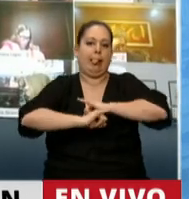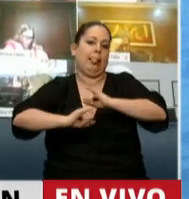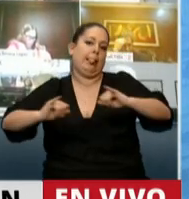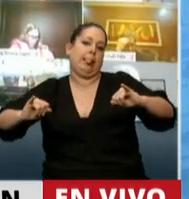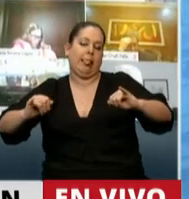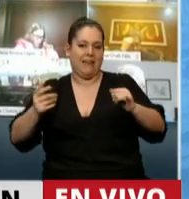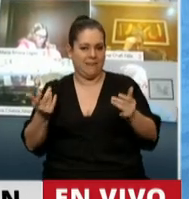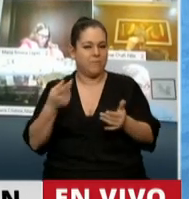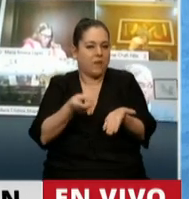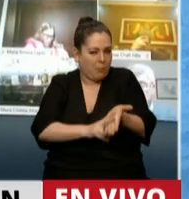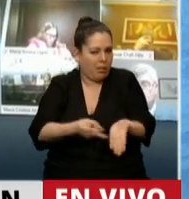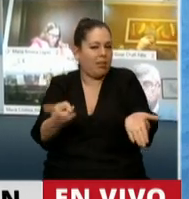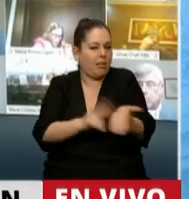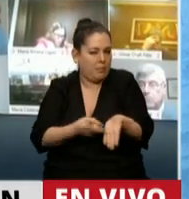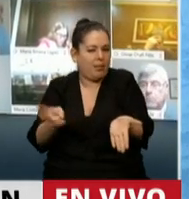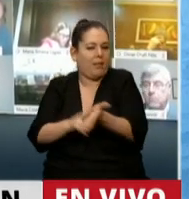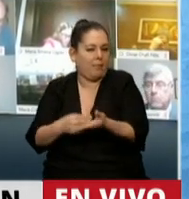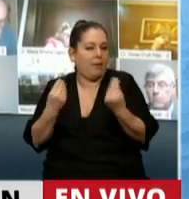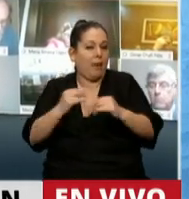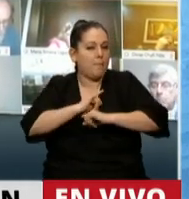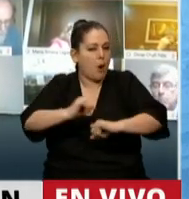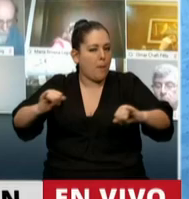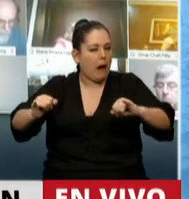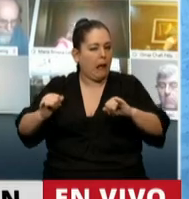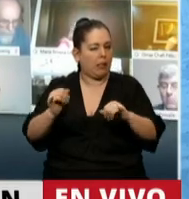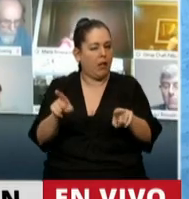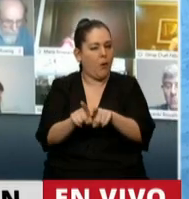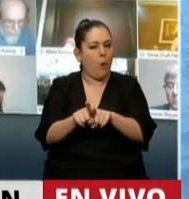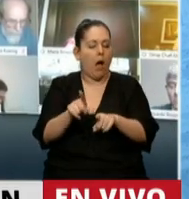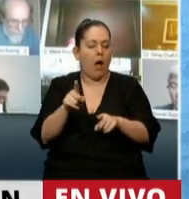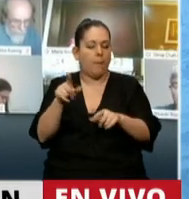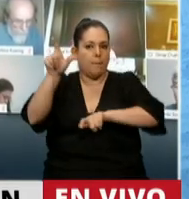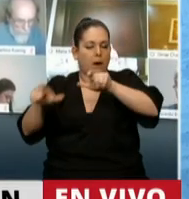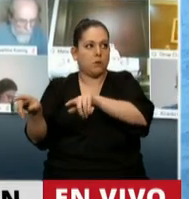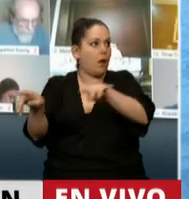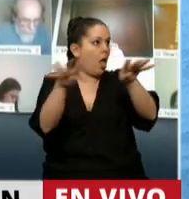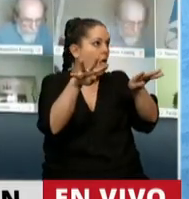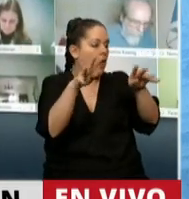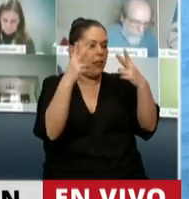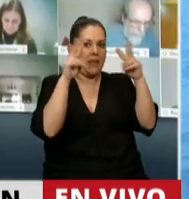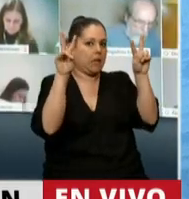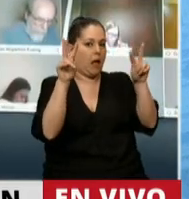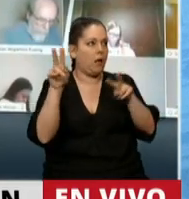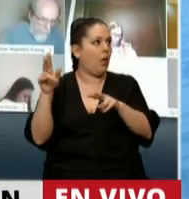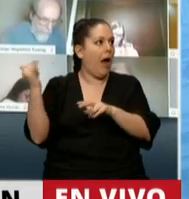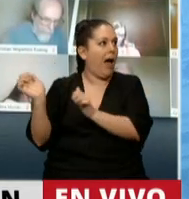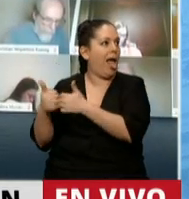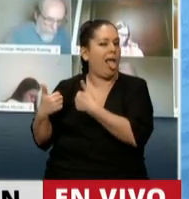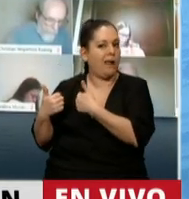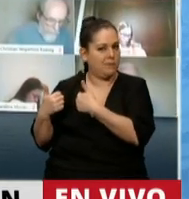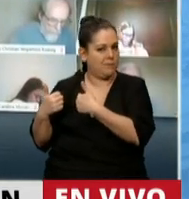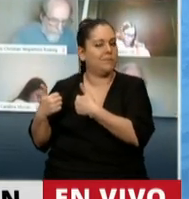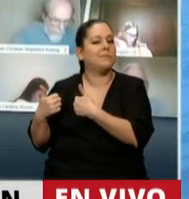constantemente, ocasionando que esta propaganda haga su tarea de distracción. La indiferencia es que cuando decimos, bueno,